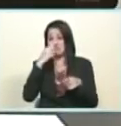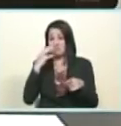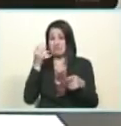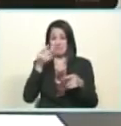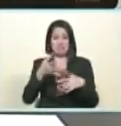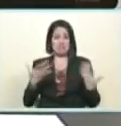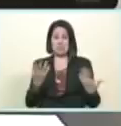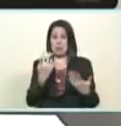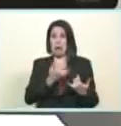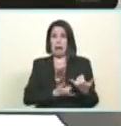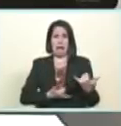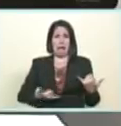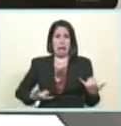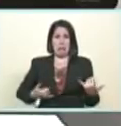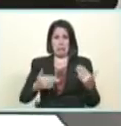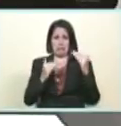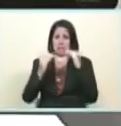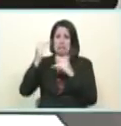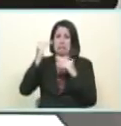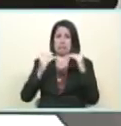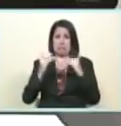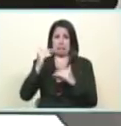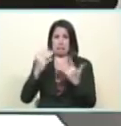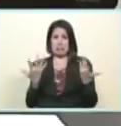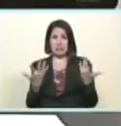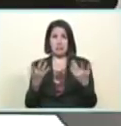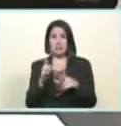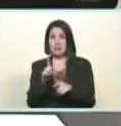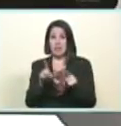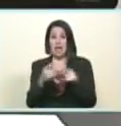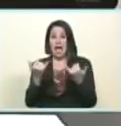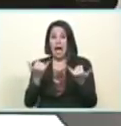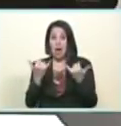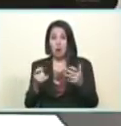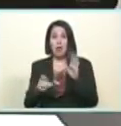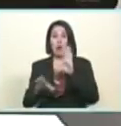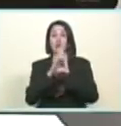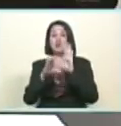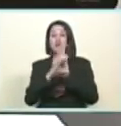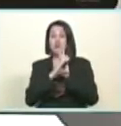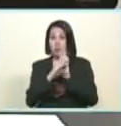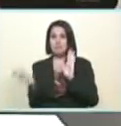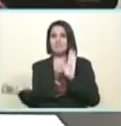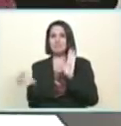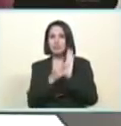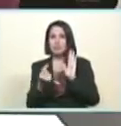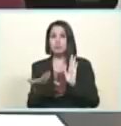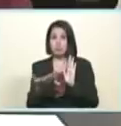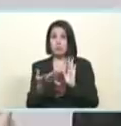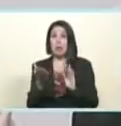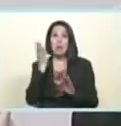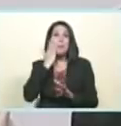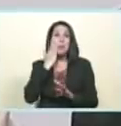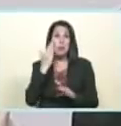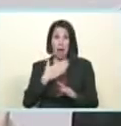no eran del tamaño del salario mínimo eso lo pusimos en la constitución mi mamá que en paz descanse que siempre me